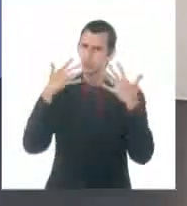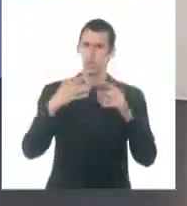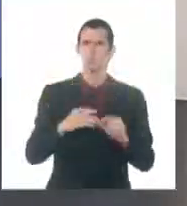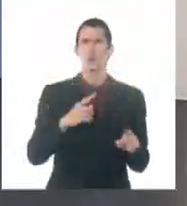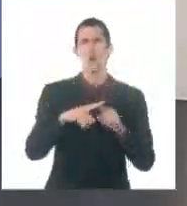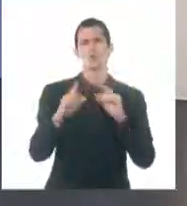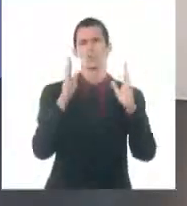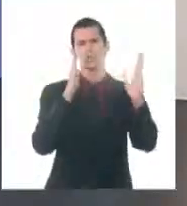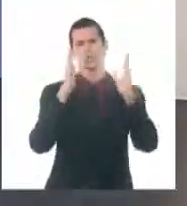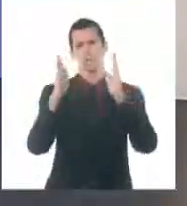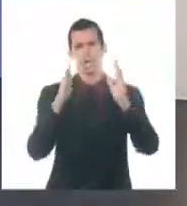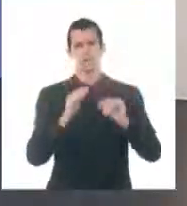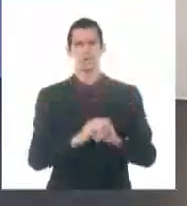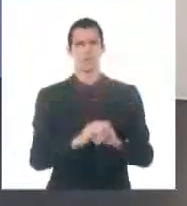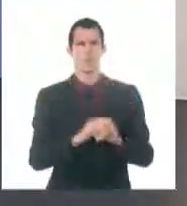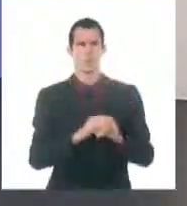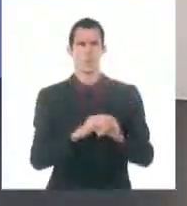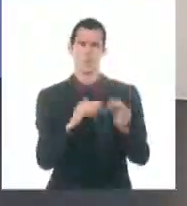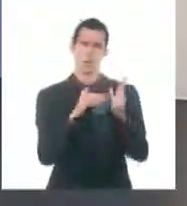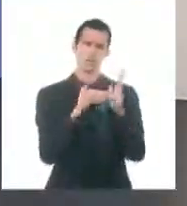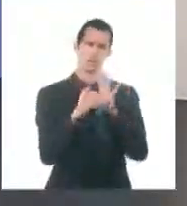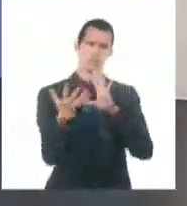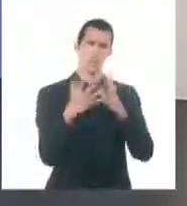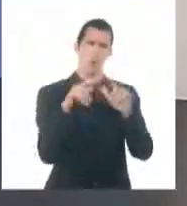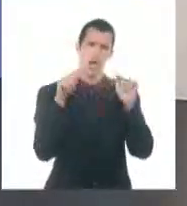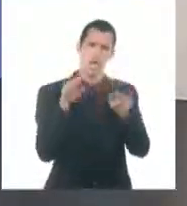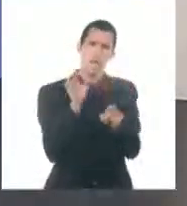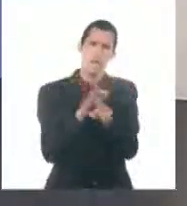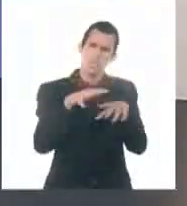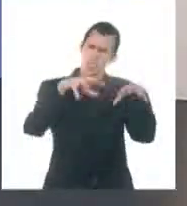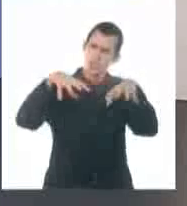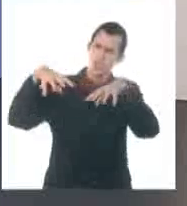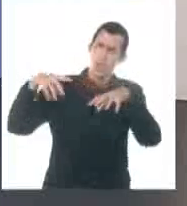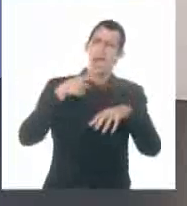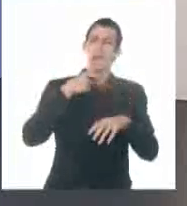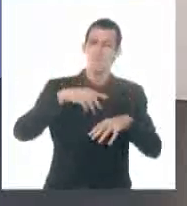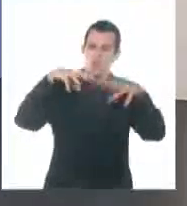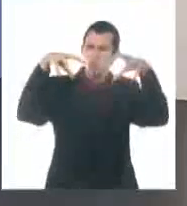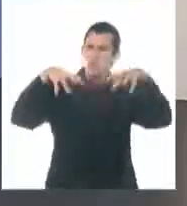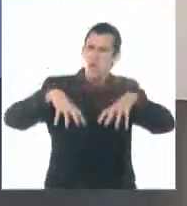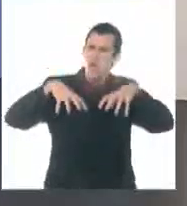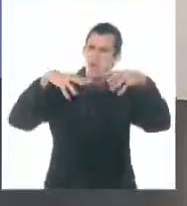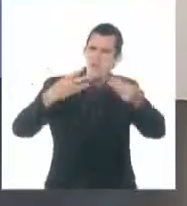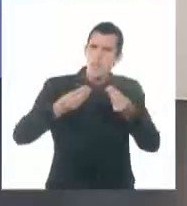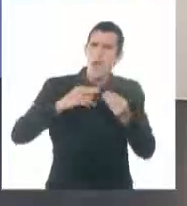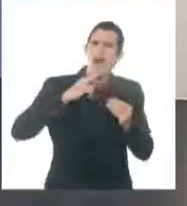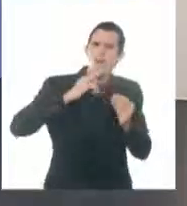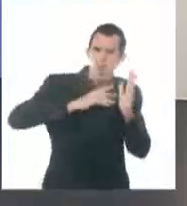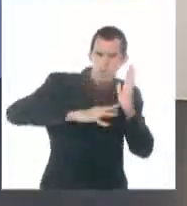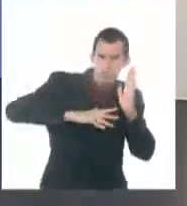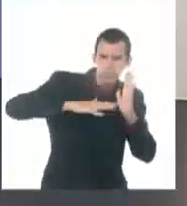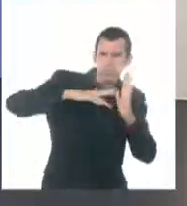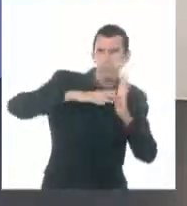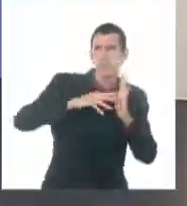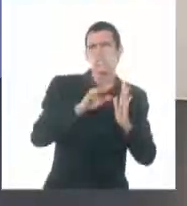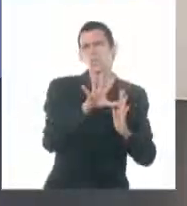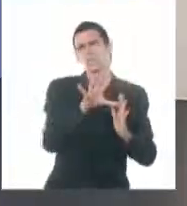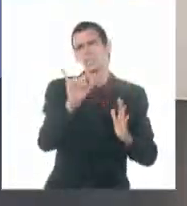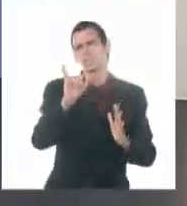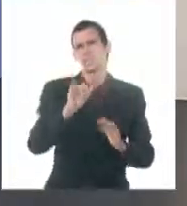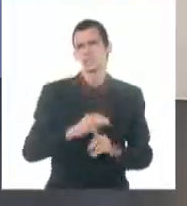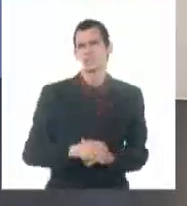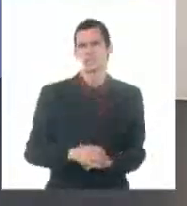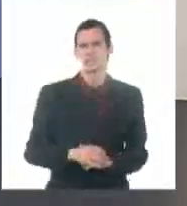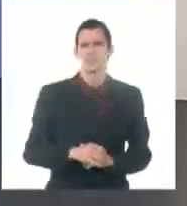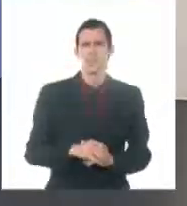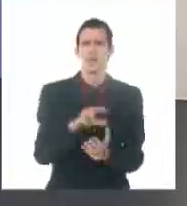central, desde horas de la tarde. El mayor acumulado hasta el momento en la red de estaciones meteorológicas, 56 milímetros en la estación meteorológica de San Juan